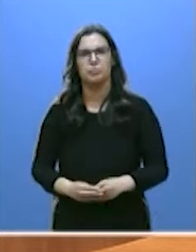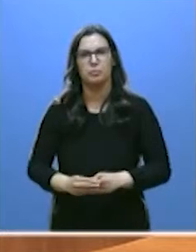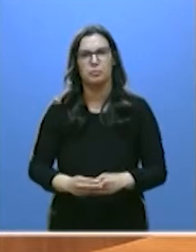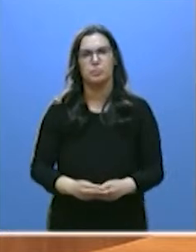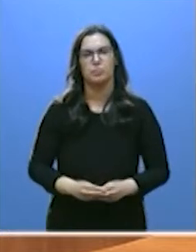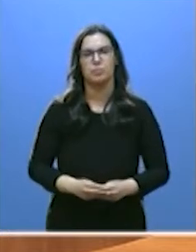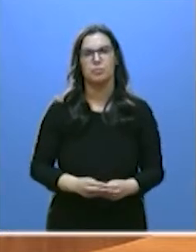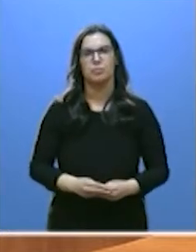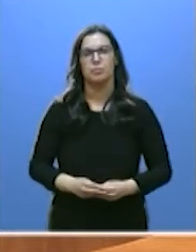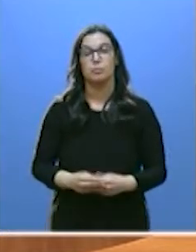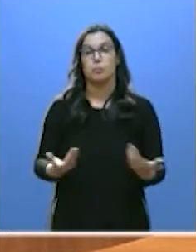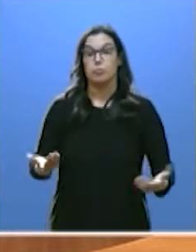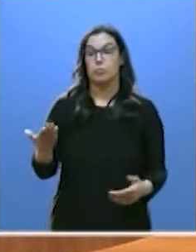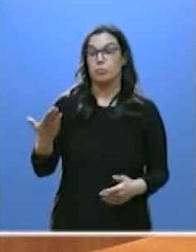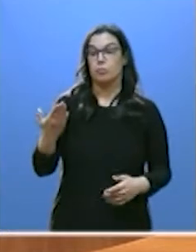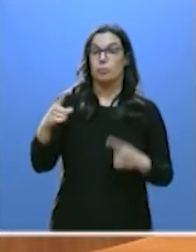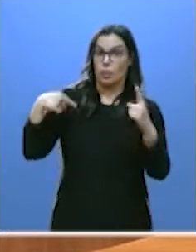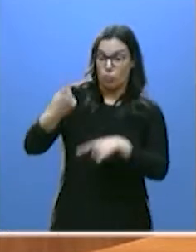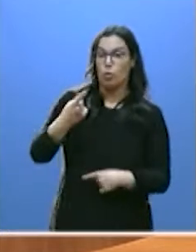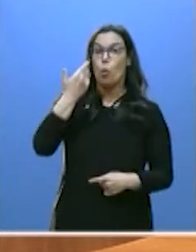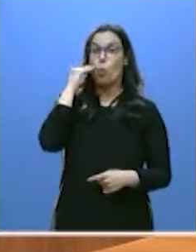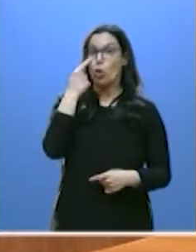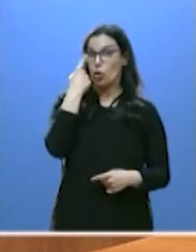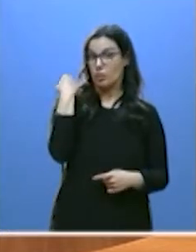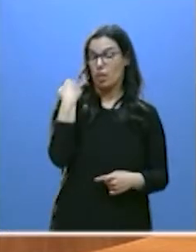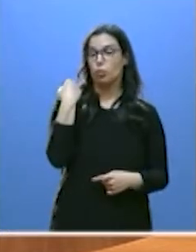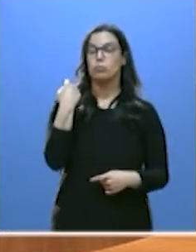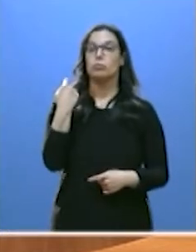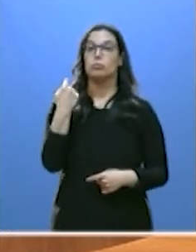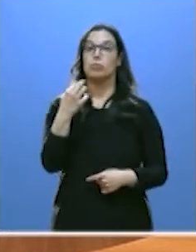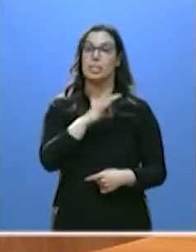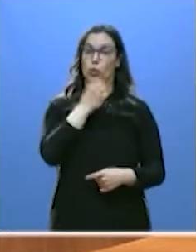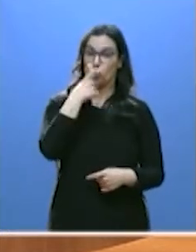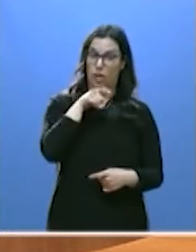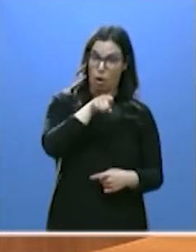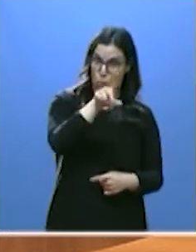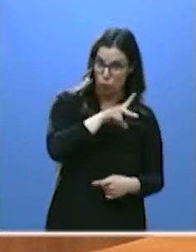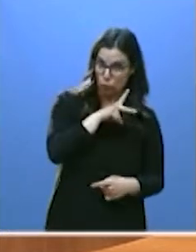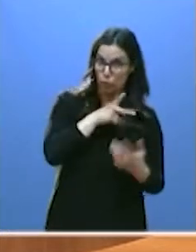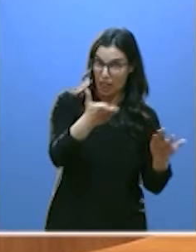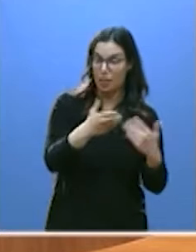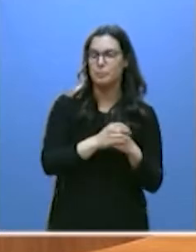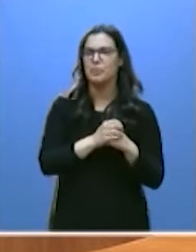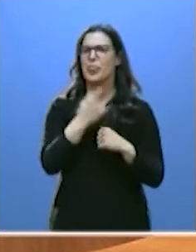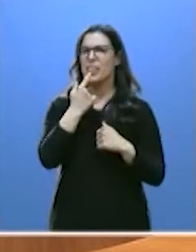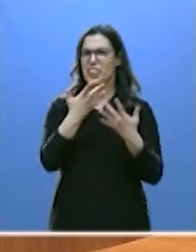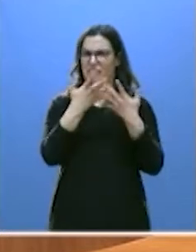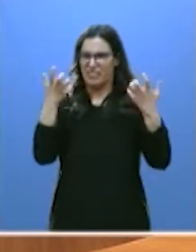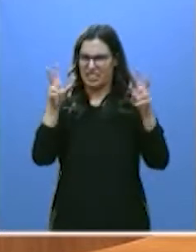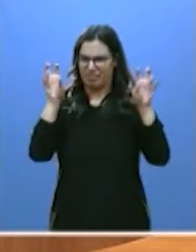Señorías, en julio, Luis Tudanca, es decir, usted, dijo literalmente,